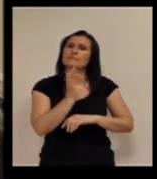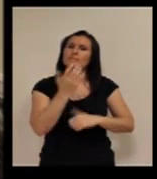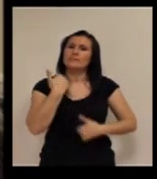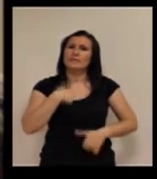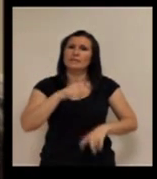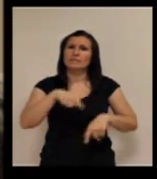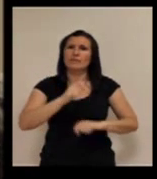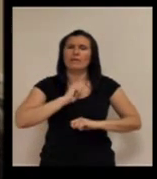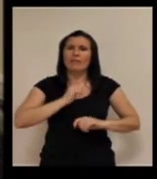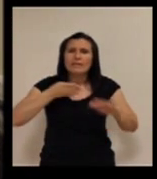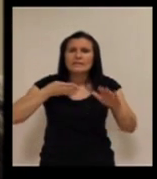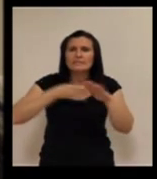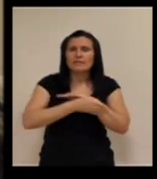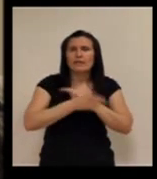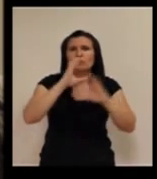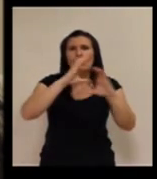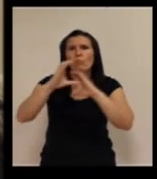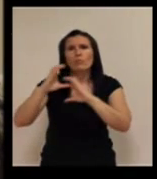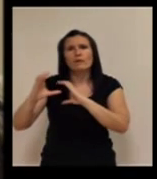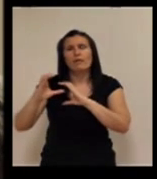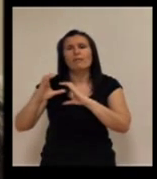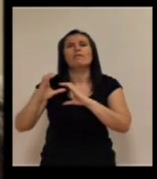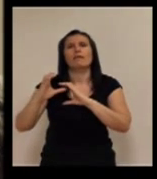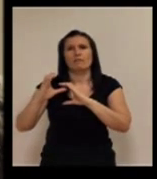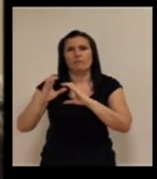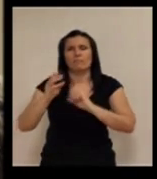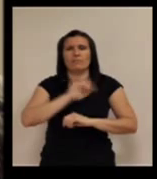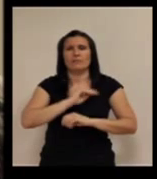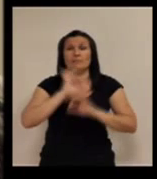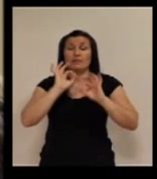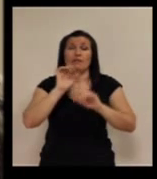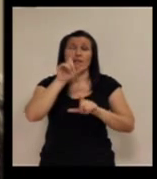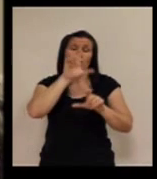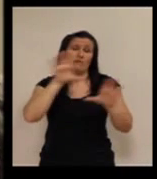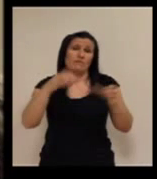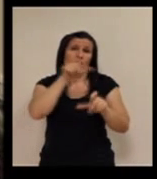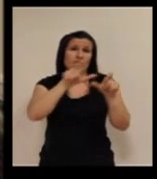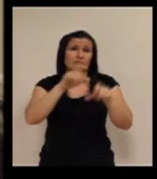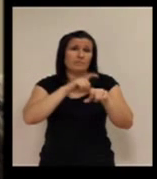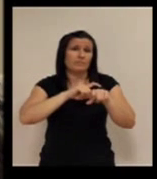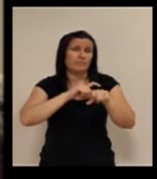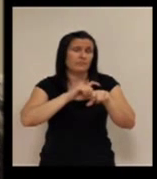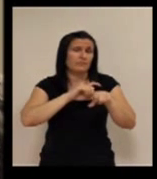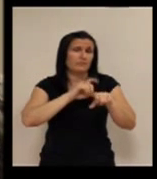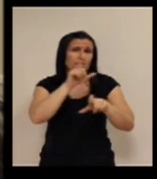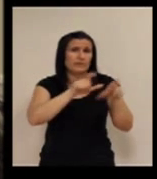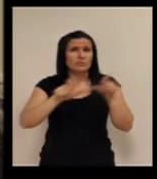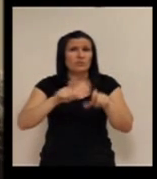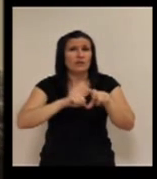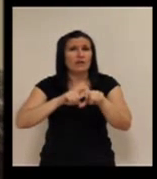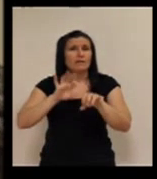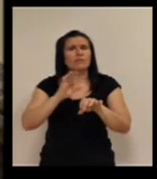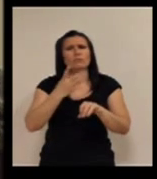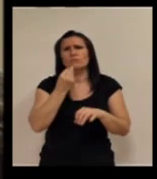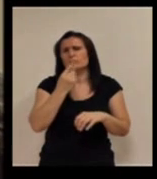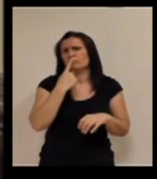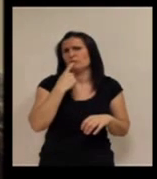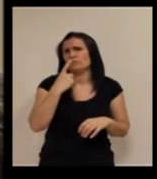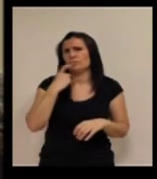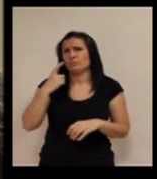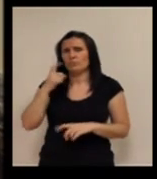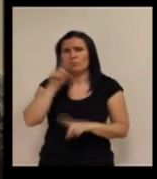accesibilidad y la comunicación de este tipo de personas que tenían muchísima dificultad.